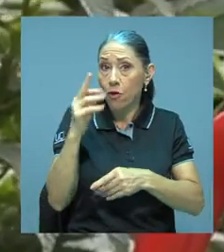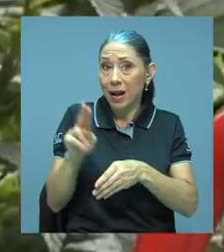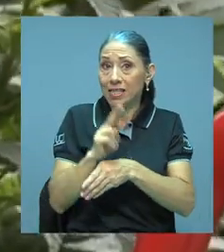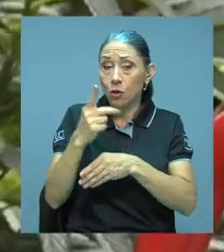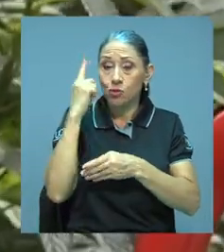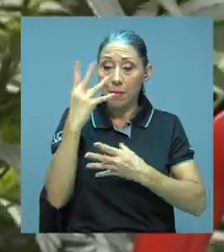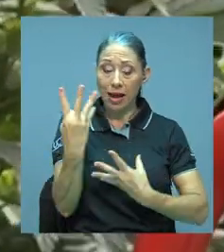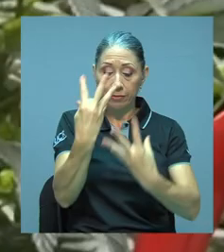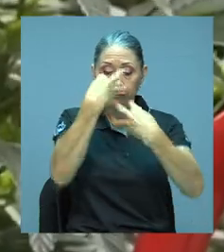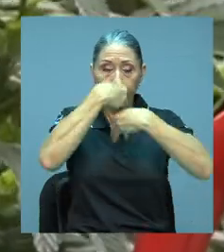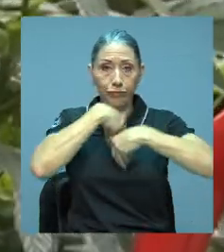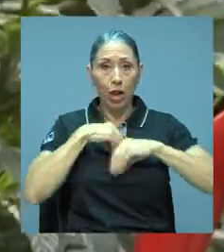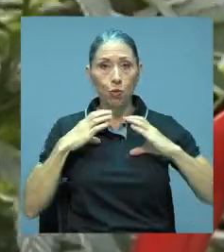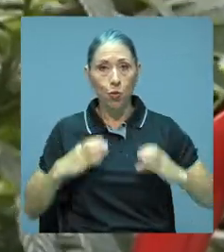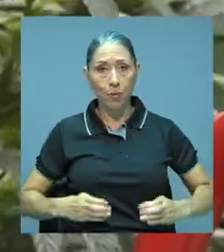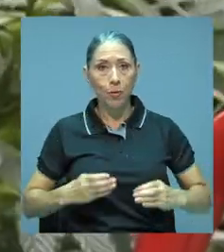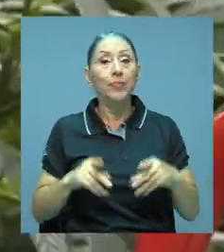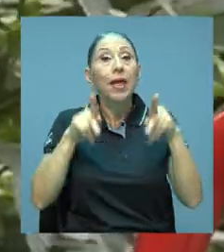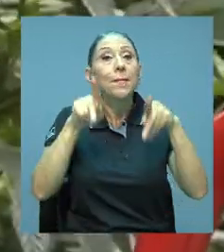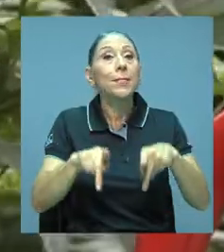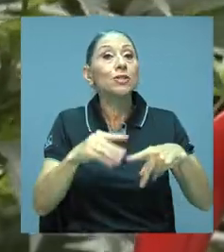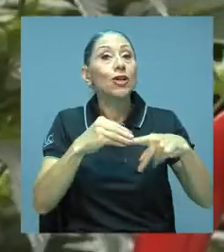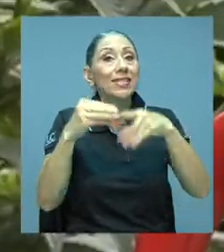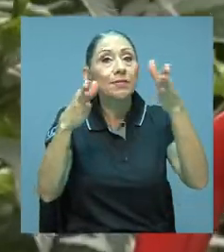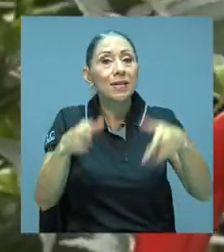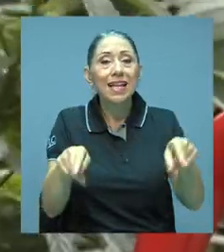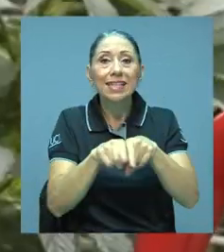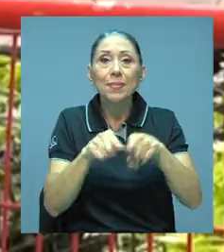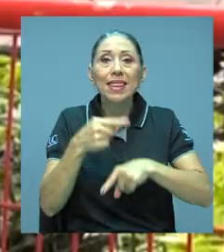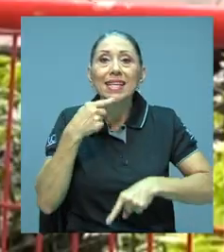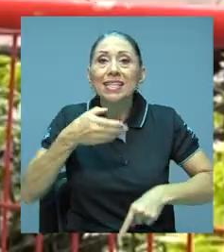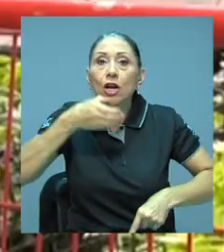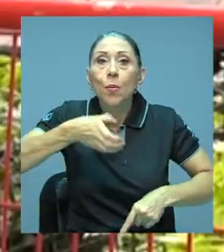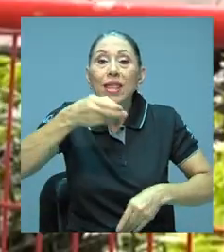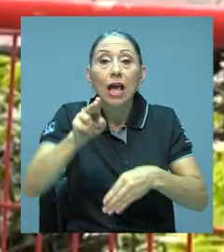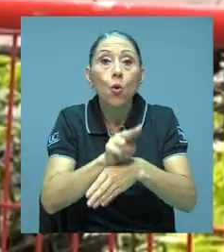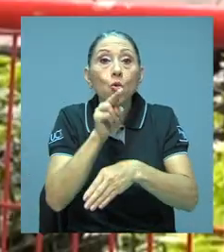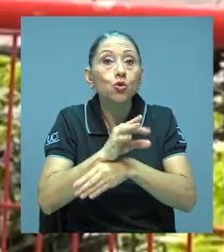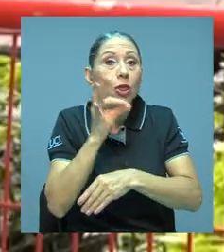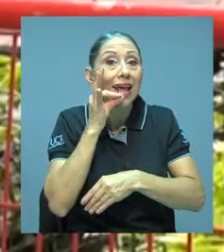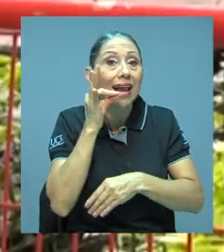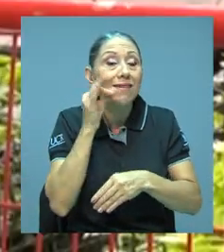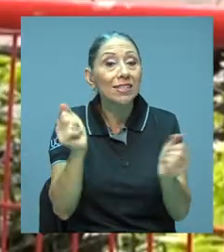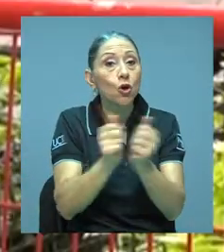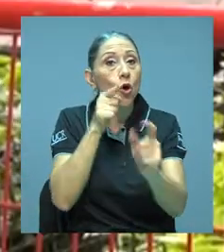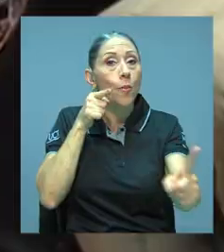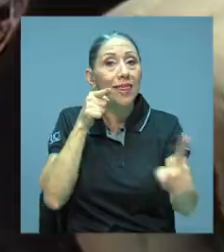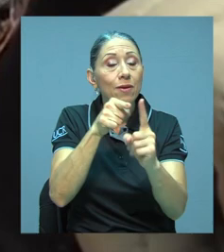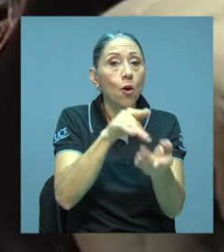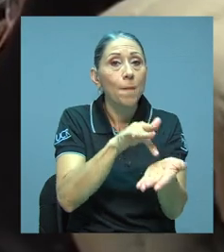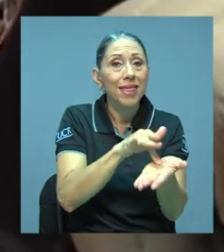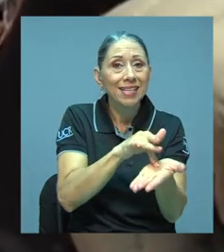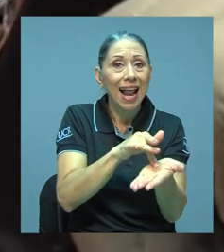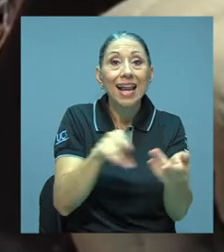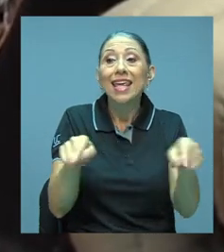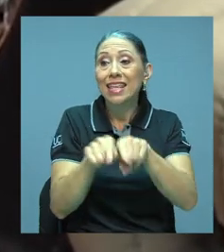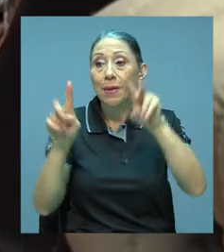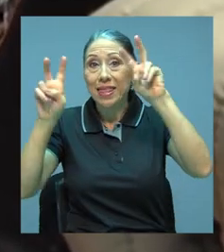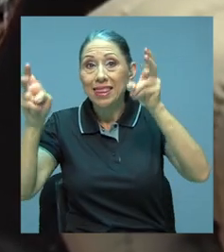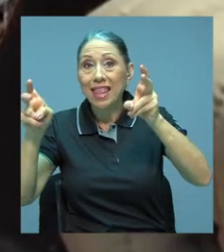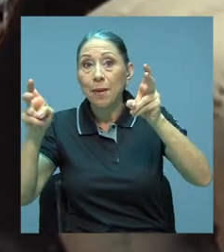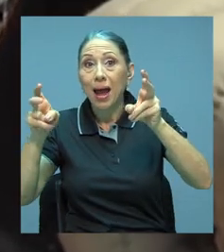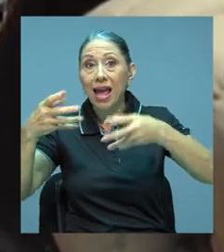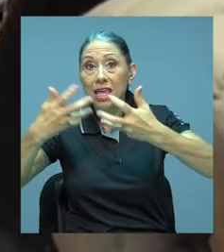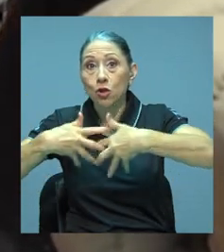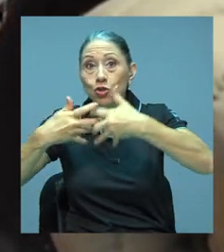emplee. Los especialistas también recomiendan que iniciativas como el uso de cannabis con fines medicinales y el tema industrial de la producción de